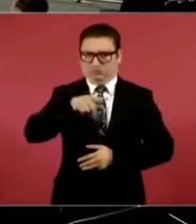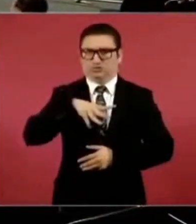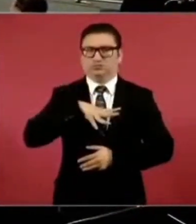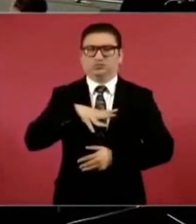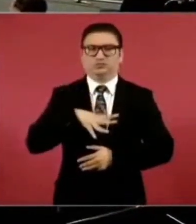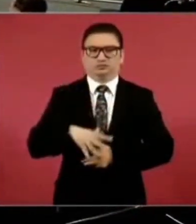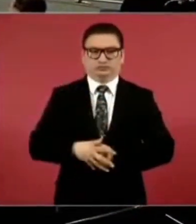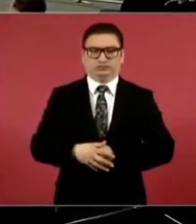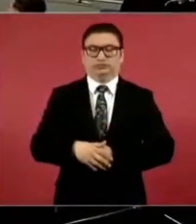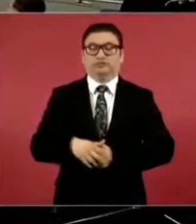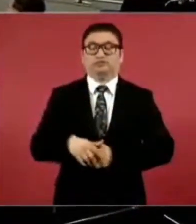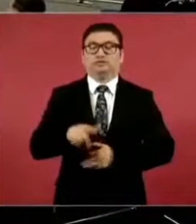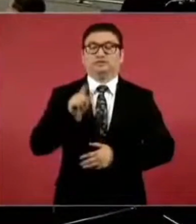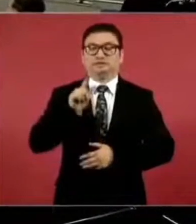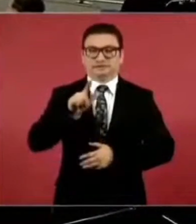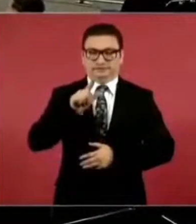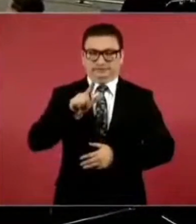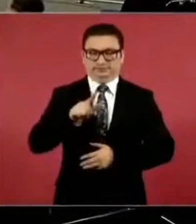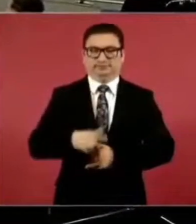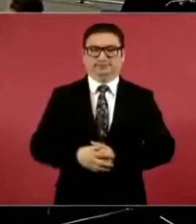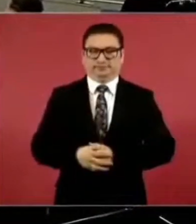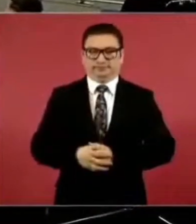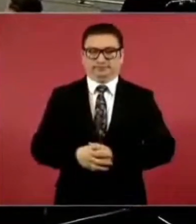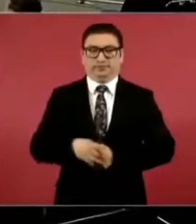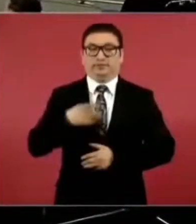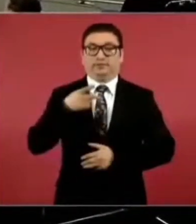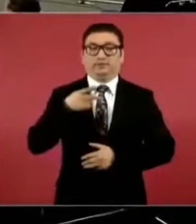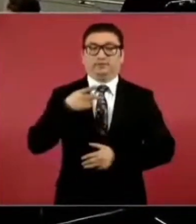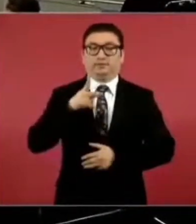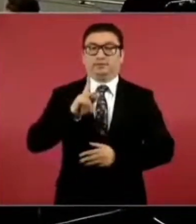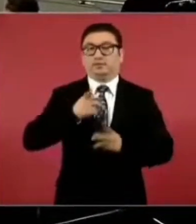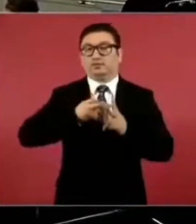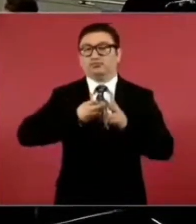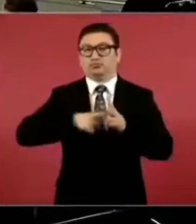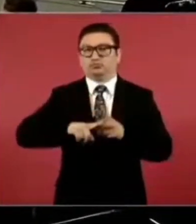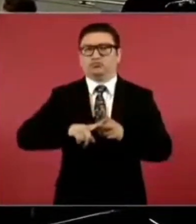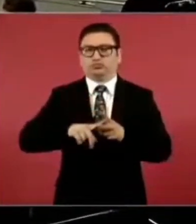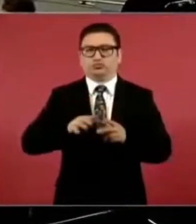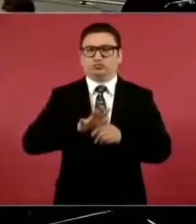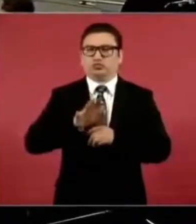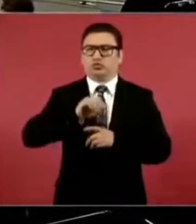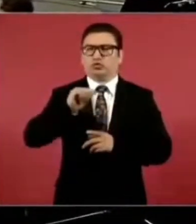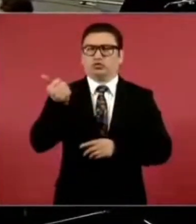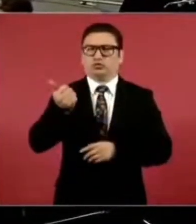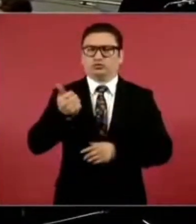son 17, pero vamos a comenzar, a ver, en la otra,